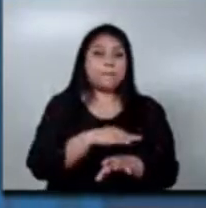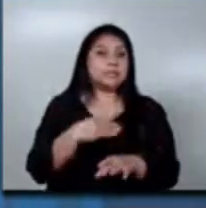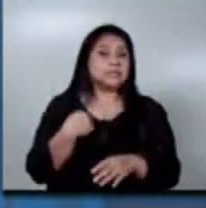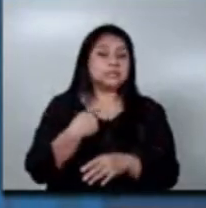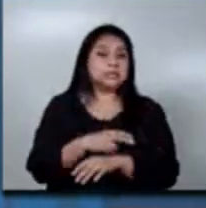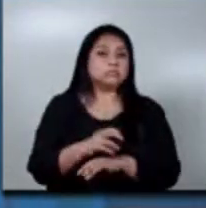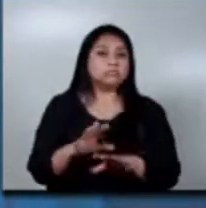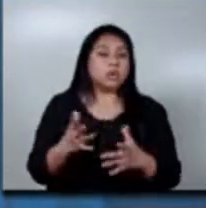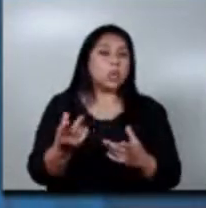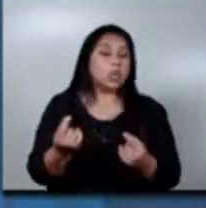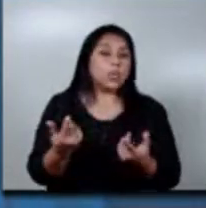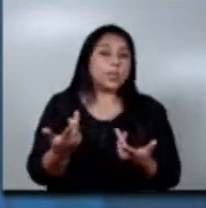ahí?